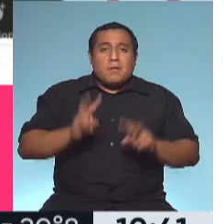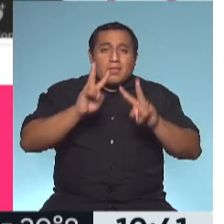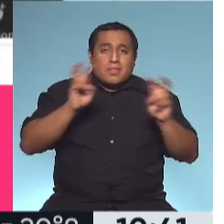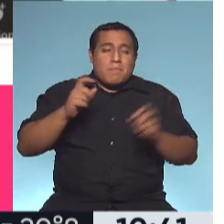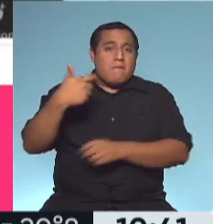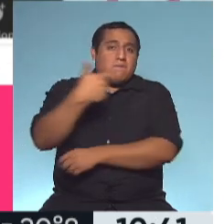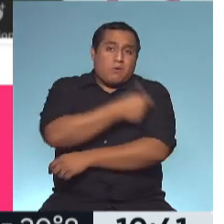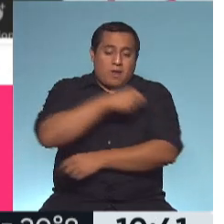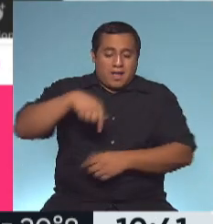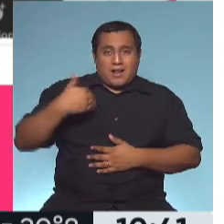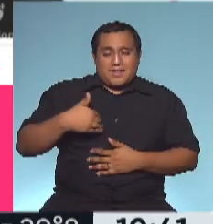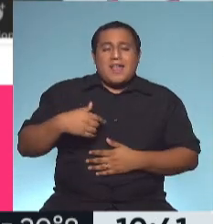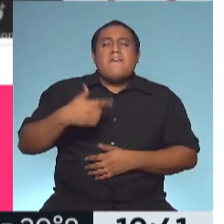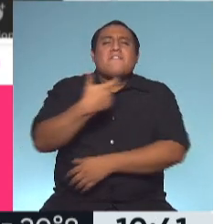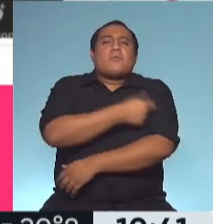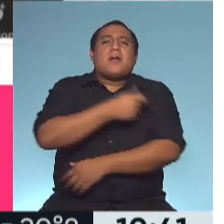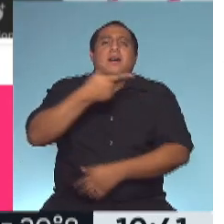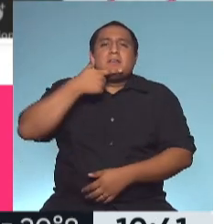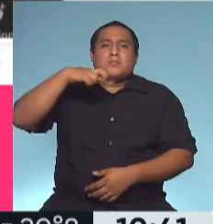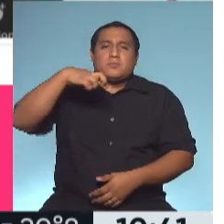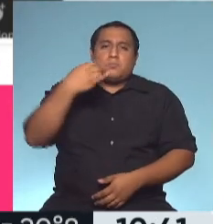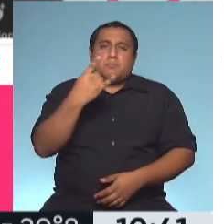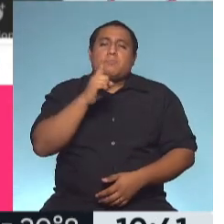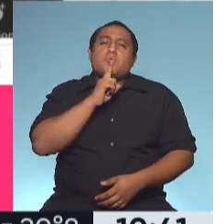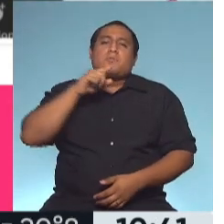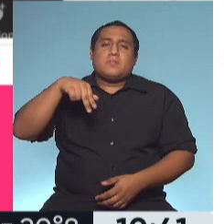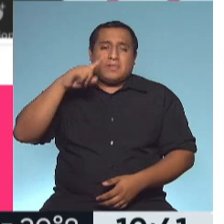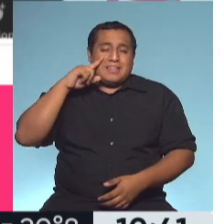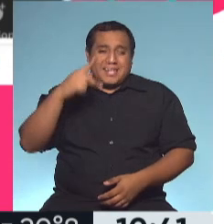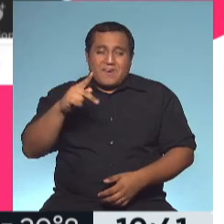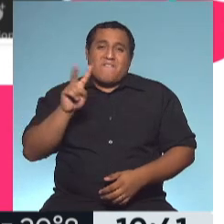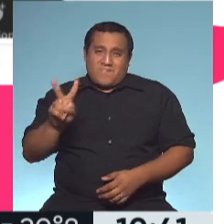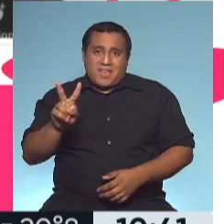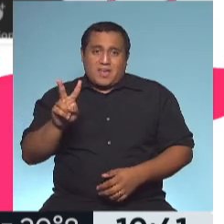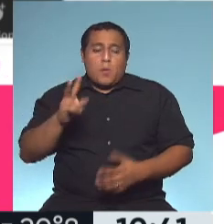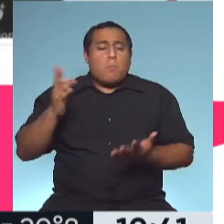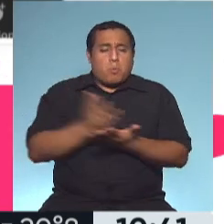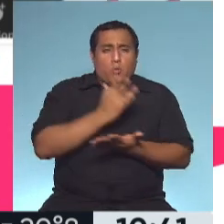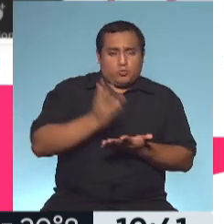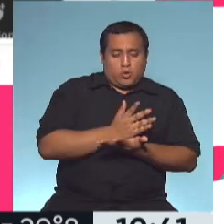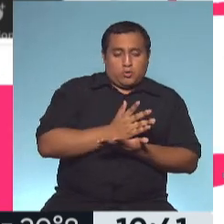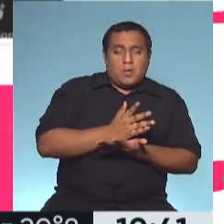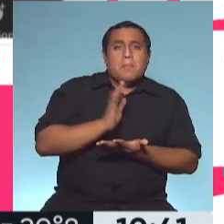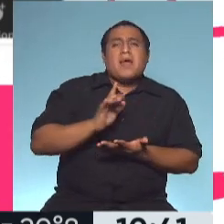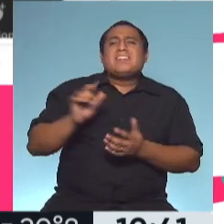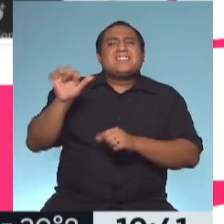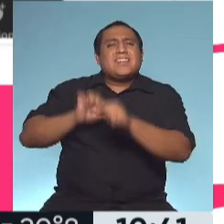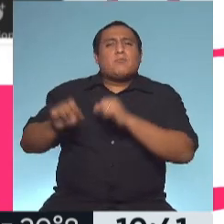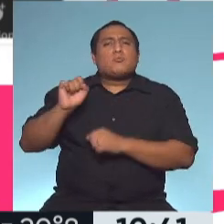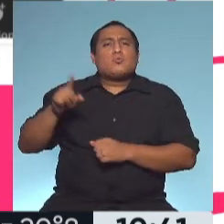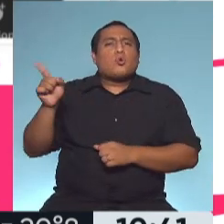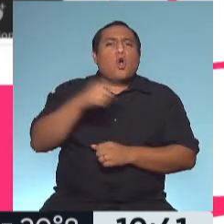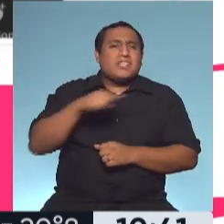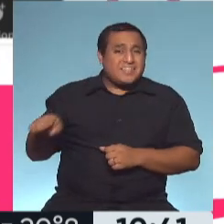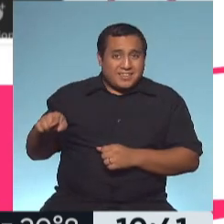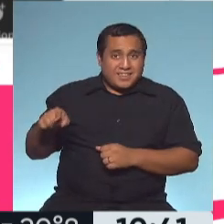en la Argentina, la Sputnik V, en la producción de la vacuna, además de estar en el laboratorio, ¿colaboran científicos del CONICET o solamente